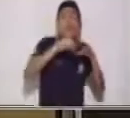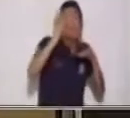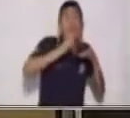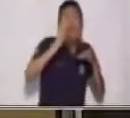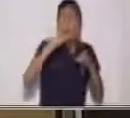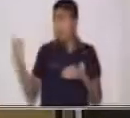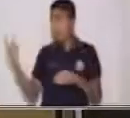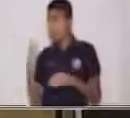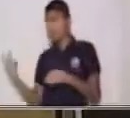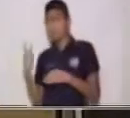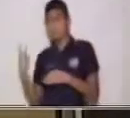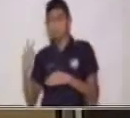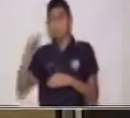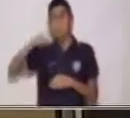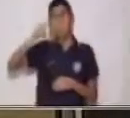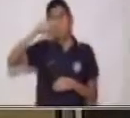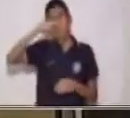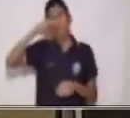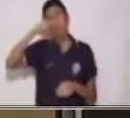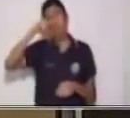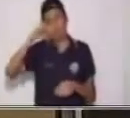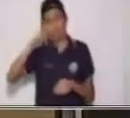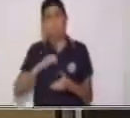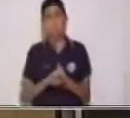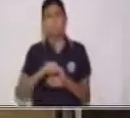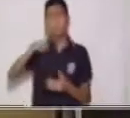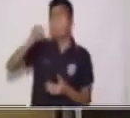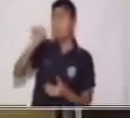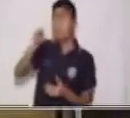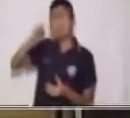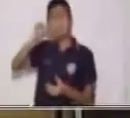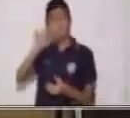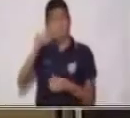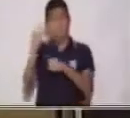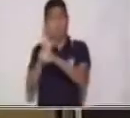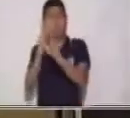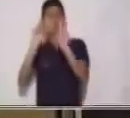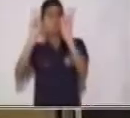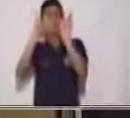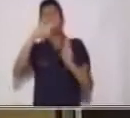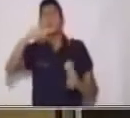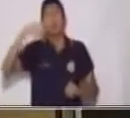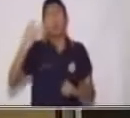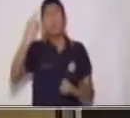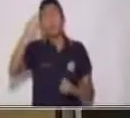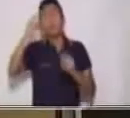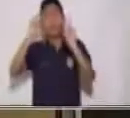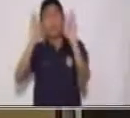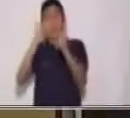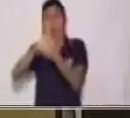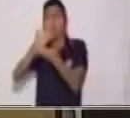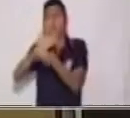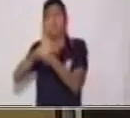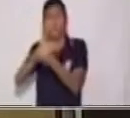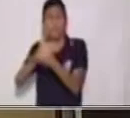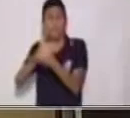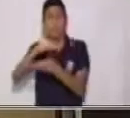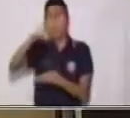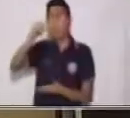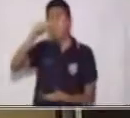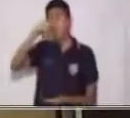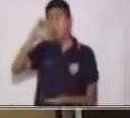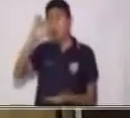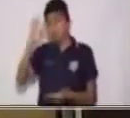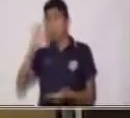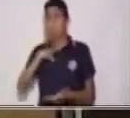su amigo Matute. Mimi usa el tomate para la comida. Mateo tiene